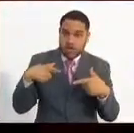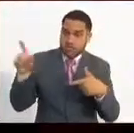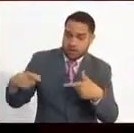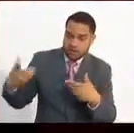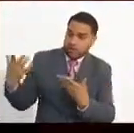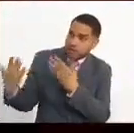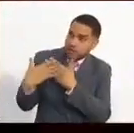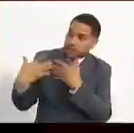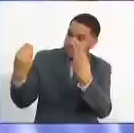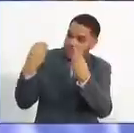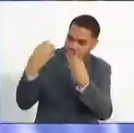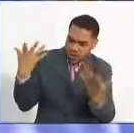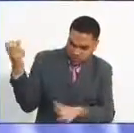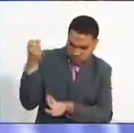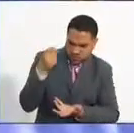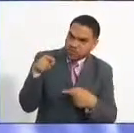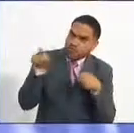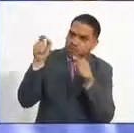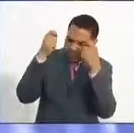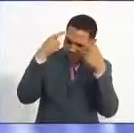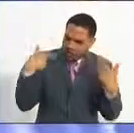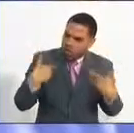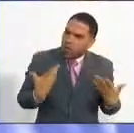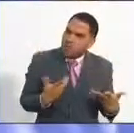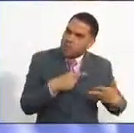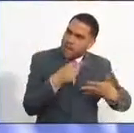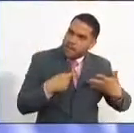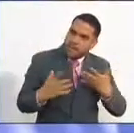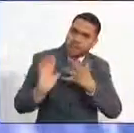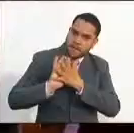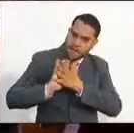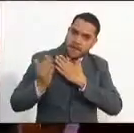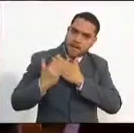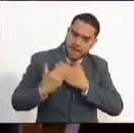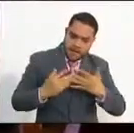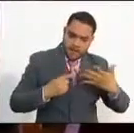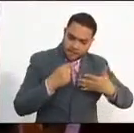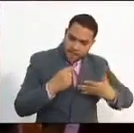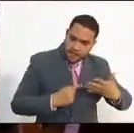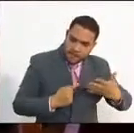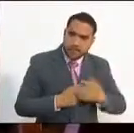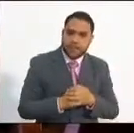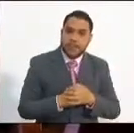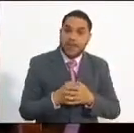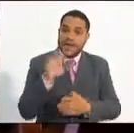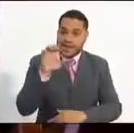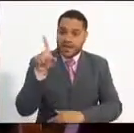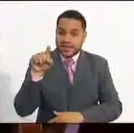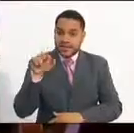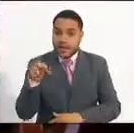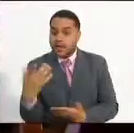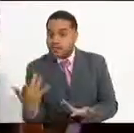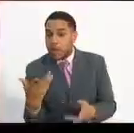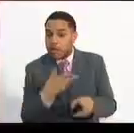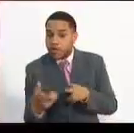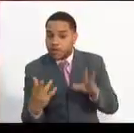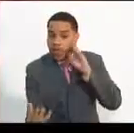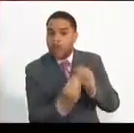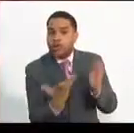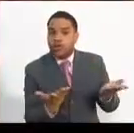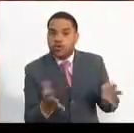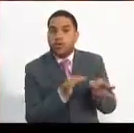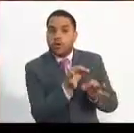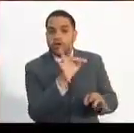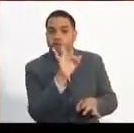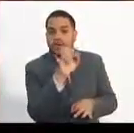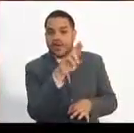En esos temas de administración pública es que la escuela va a apoyar al pueblo Embera. La ESAP está a la espera de concretar actividades en Tierra Alta y